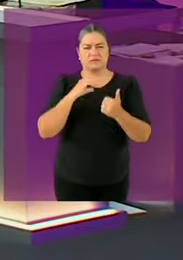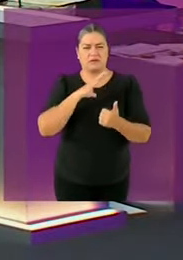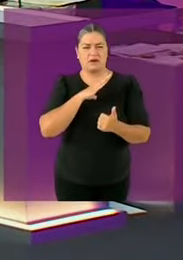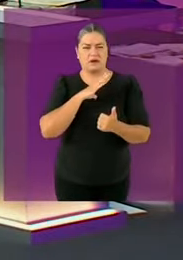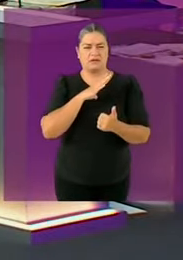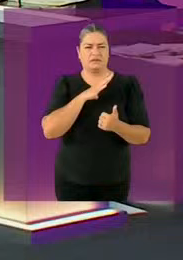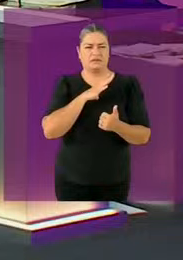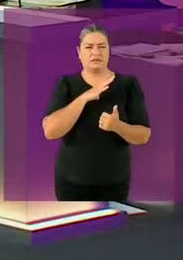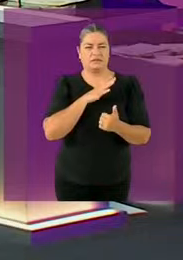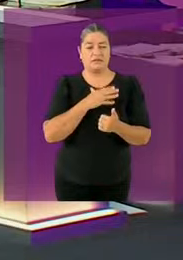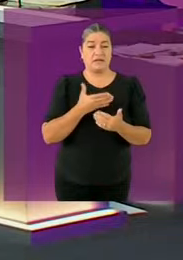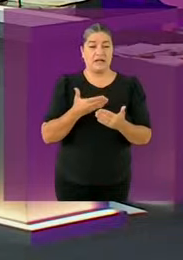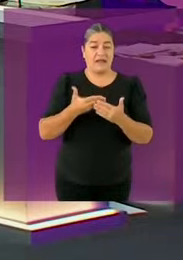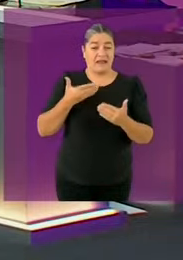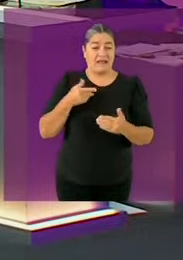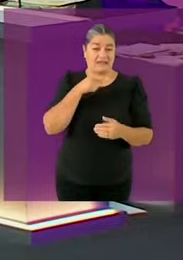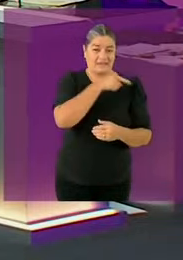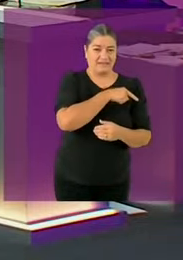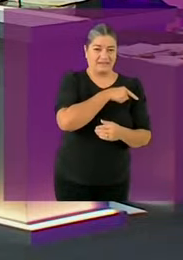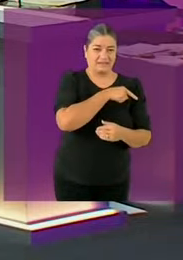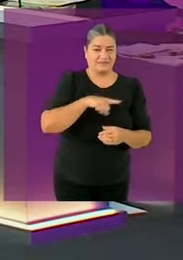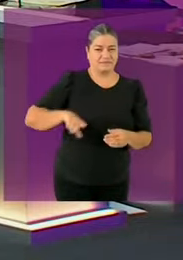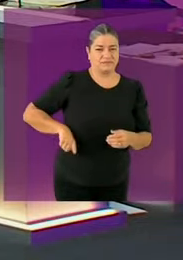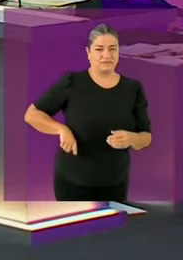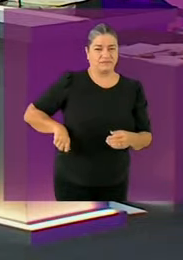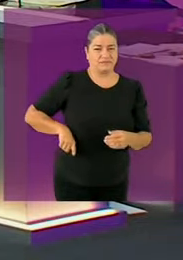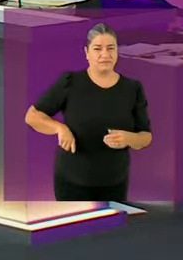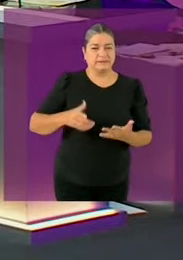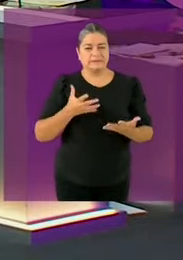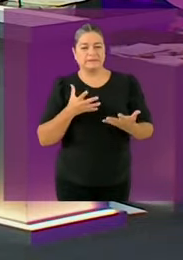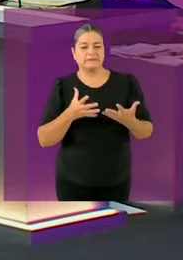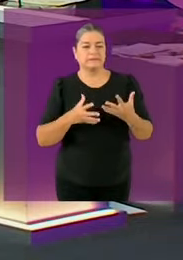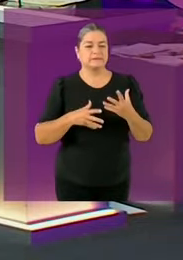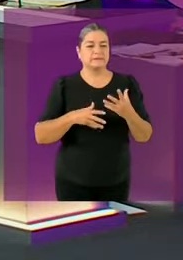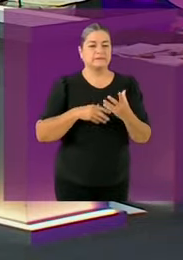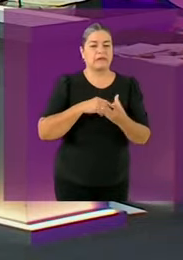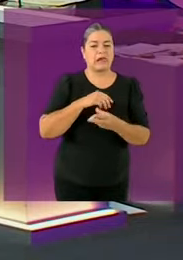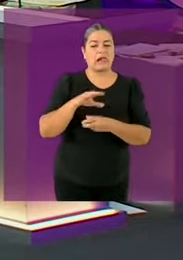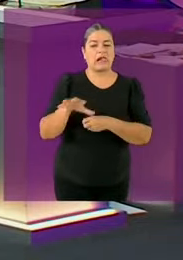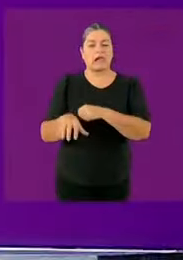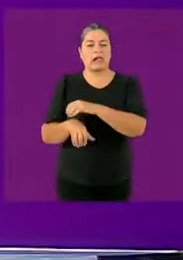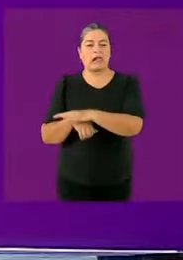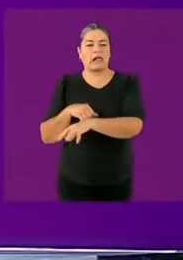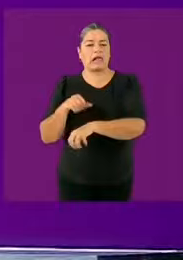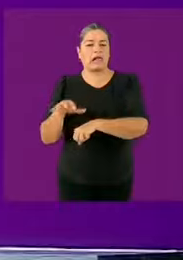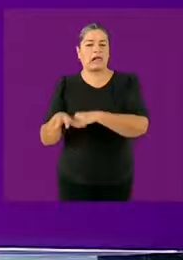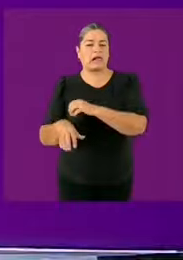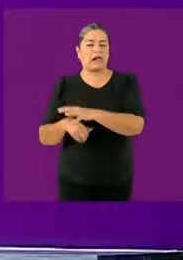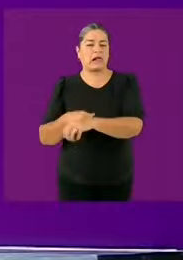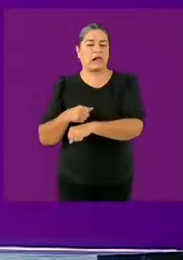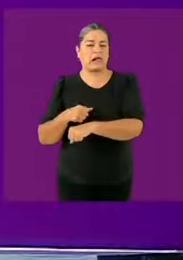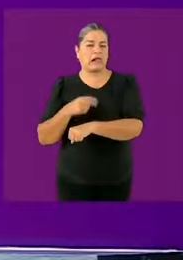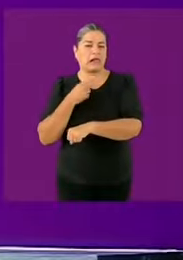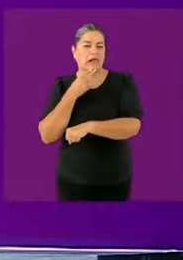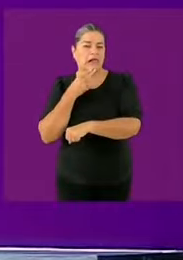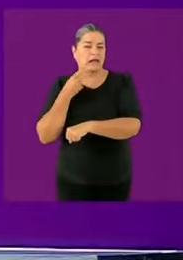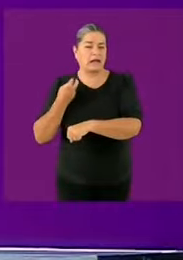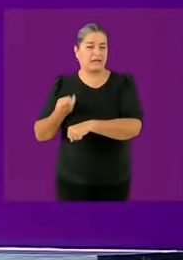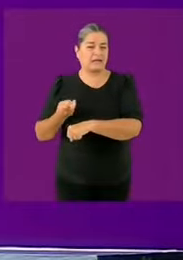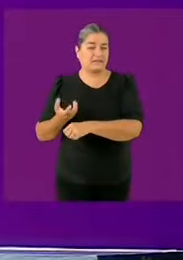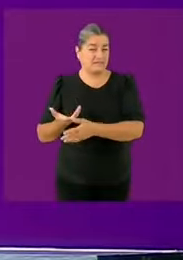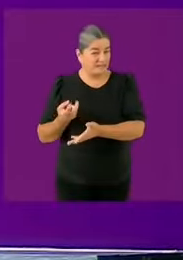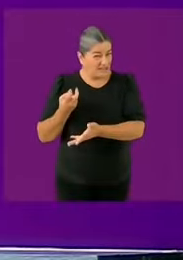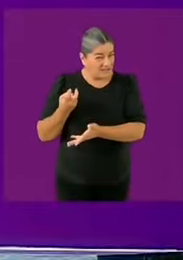discrecionalmente, no en uno, en muchos gobiernos. ¿Cómo asegurar que no sean instrumentos de intimidación política en lugar de